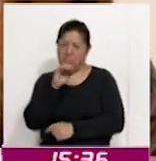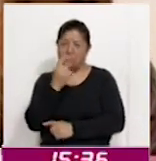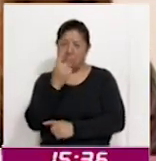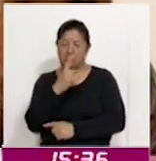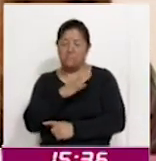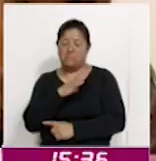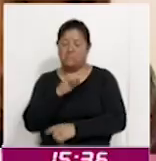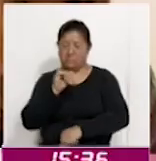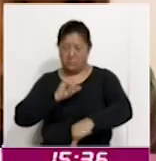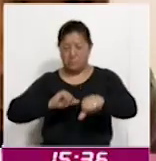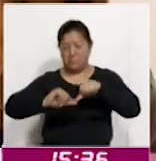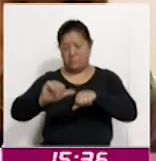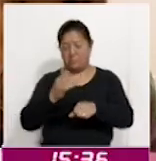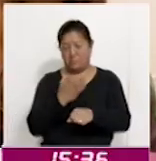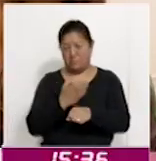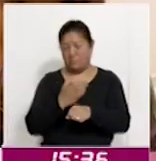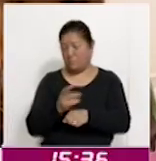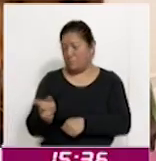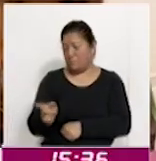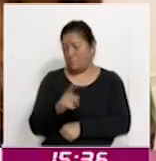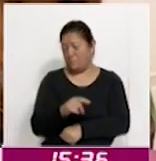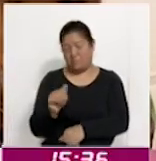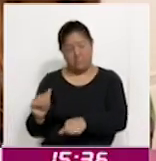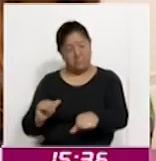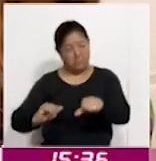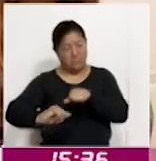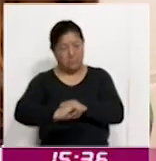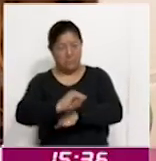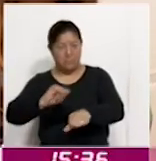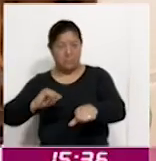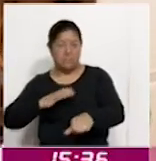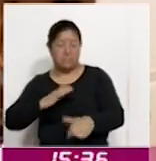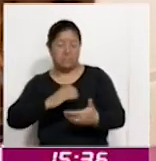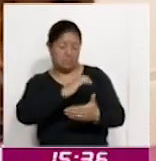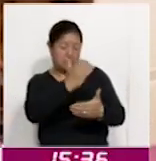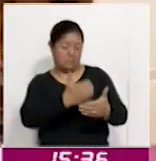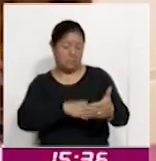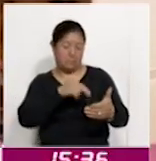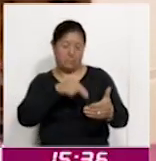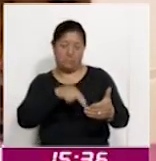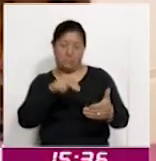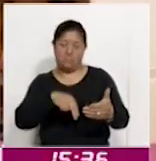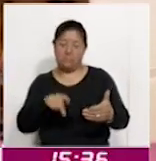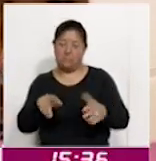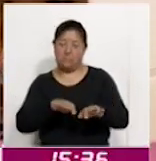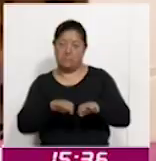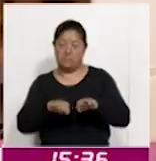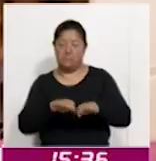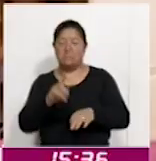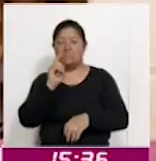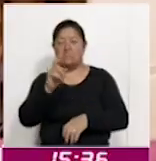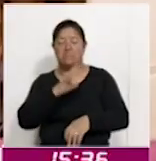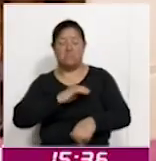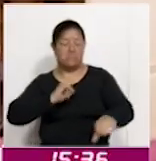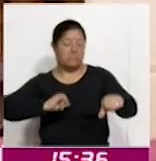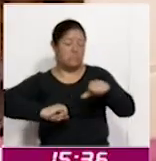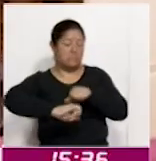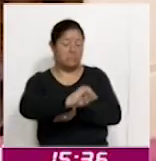intercambio es realizar un convenio de colaboración, un convenio de intercambio